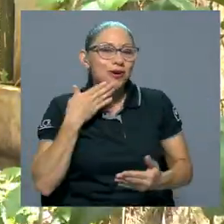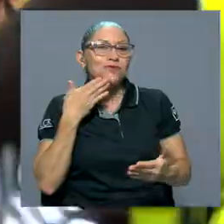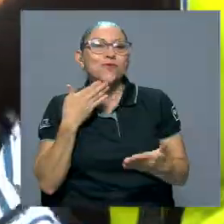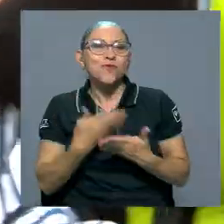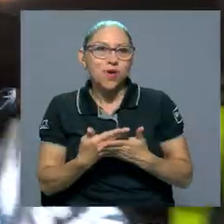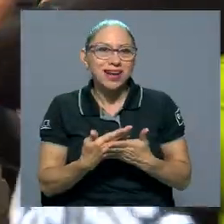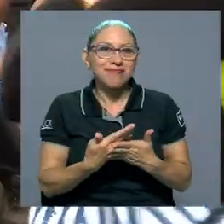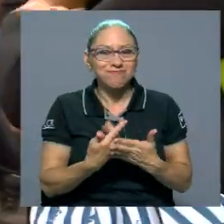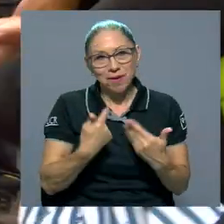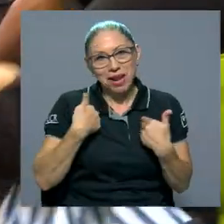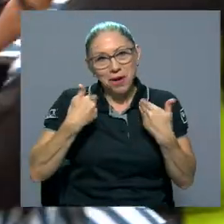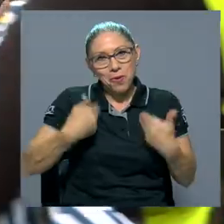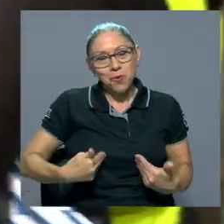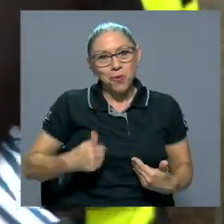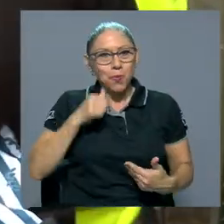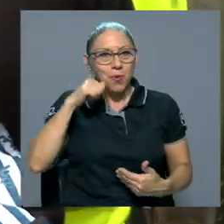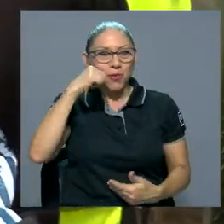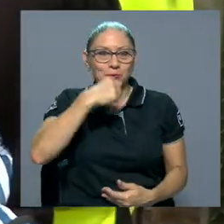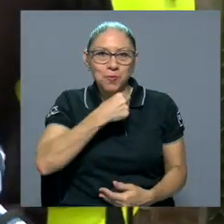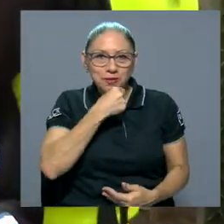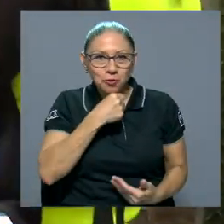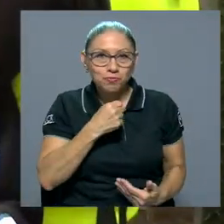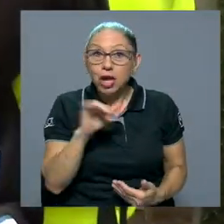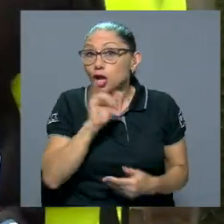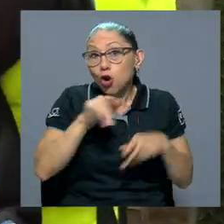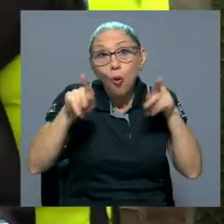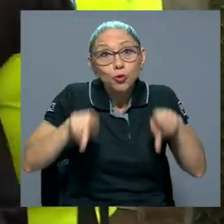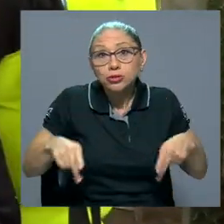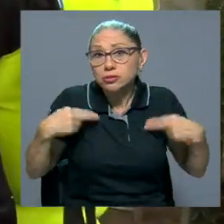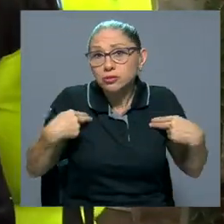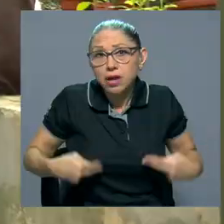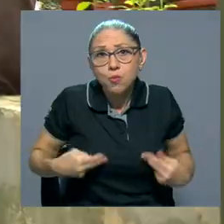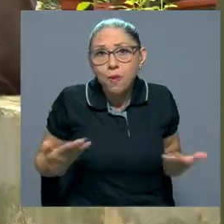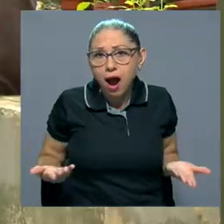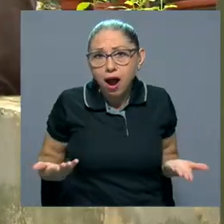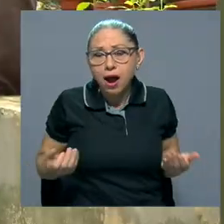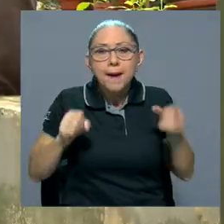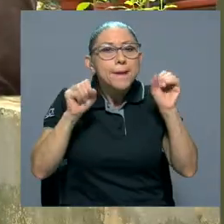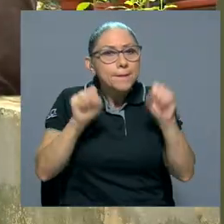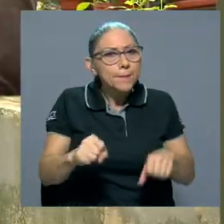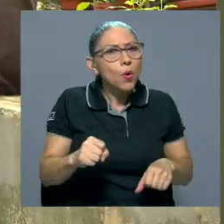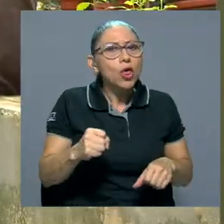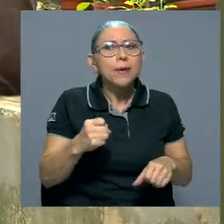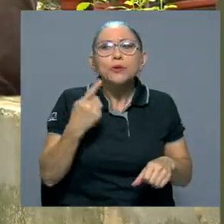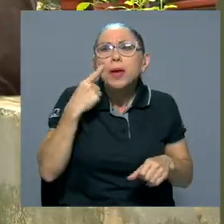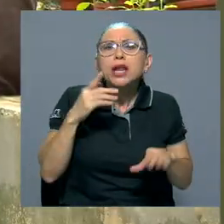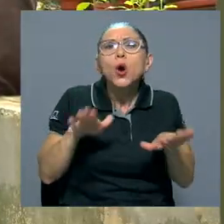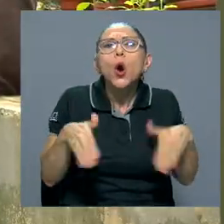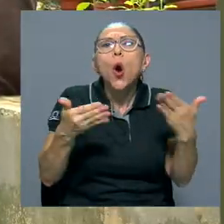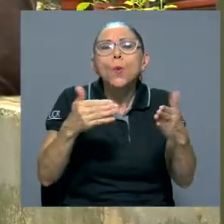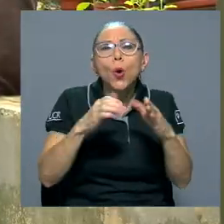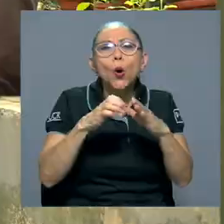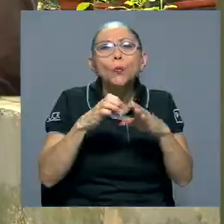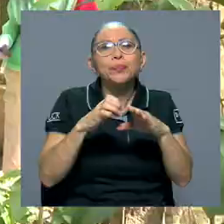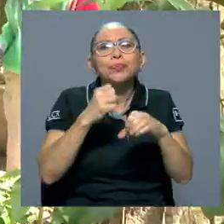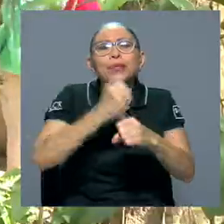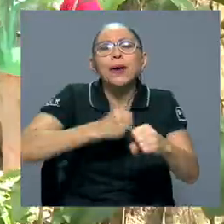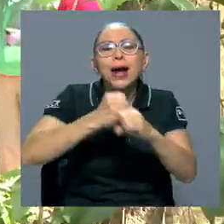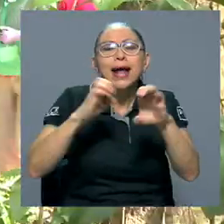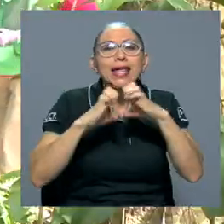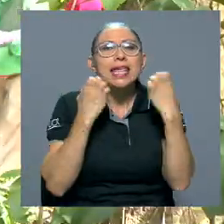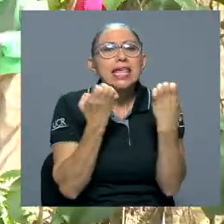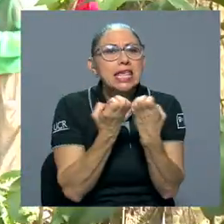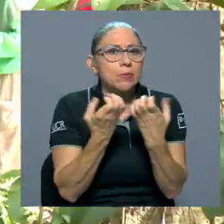buena para uno como adulto mayor y como ser humano. Podemos ver cómo trabajar en equipo. Hay tantas cosas,